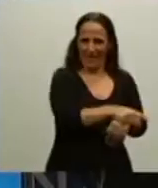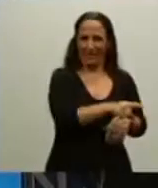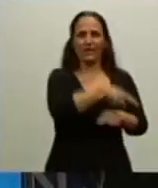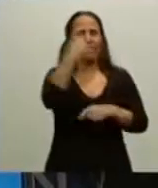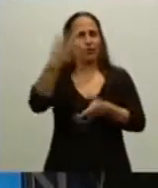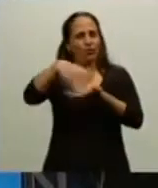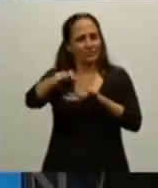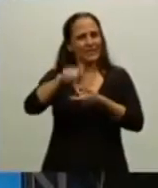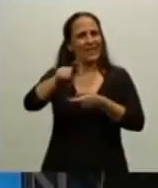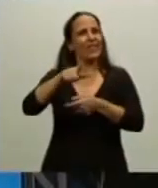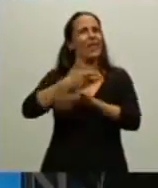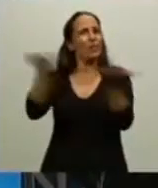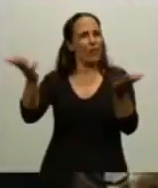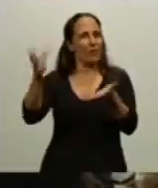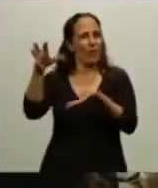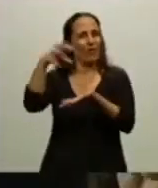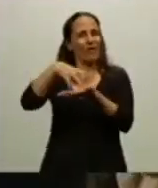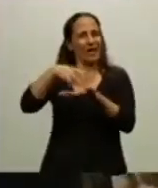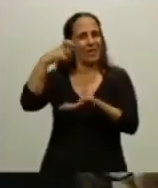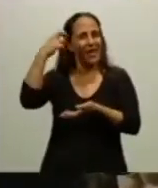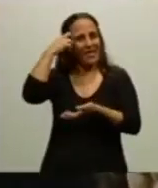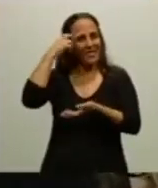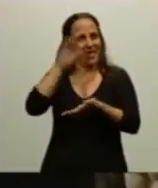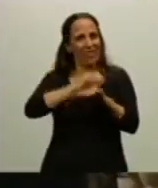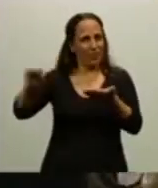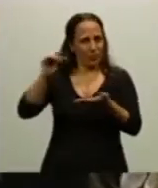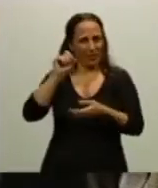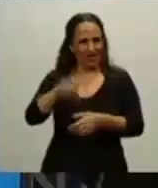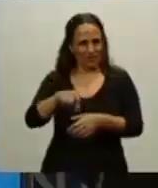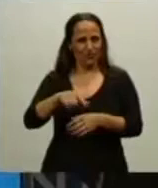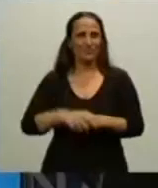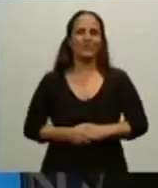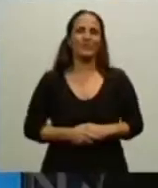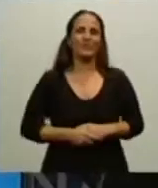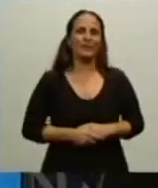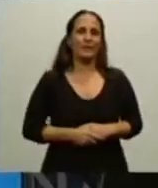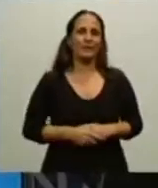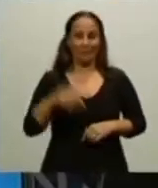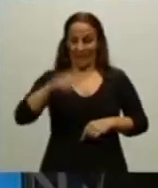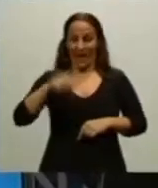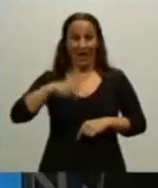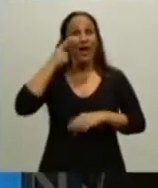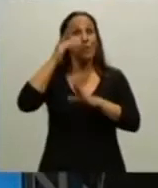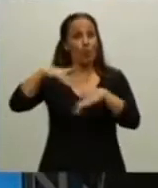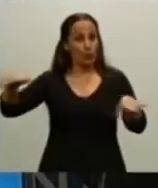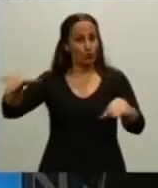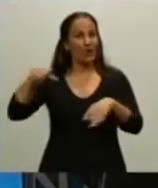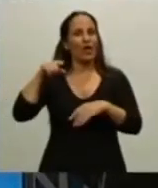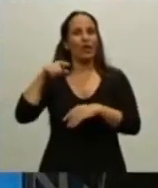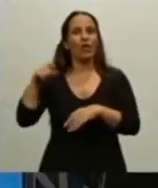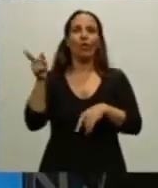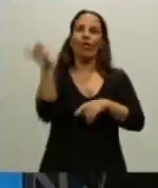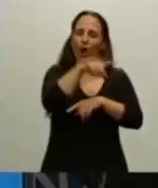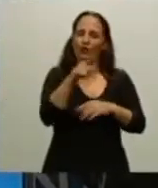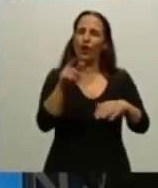pueblo, en la Cámara de Diputados de la Nación, aquí en este museo, en la Basílica de